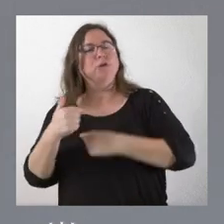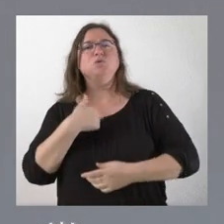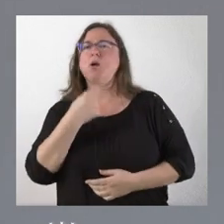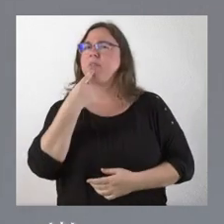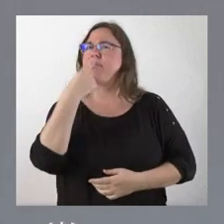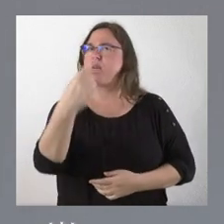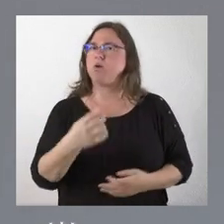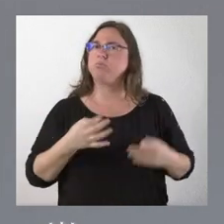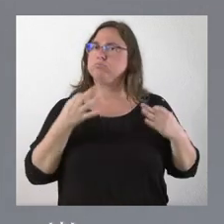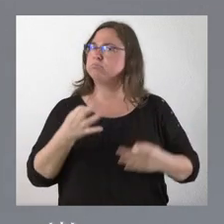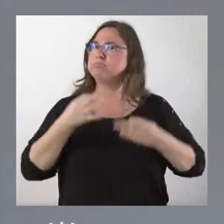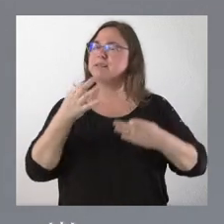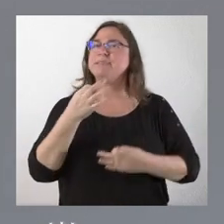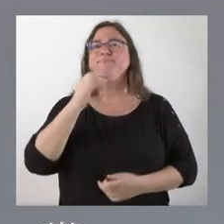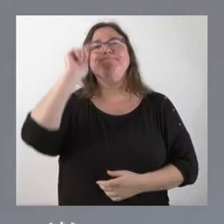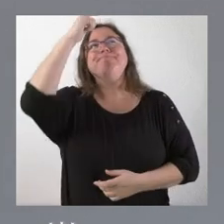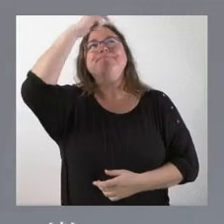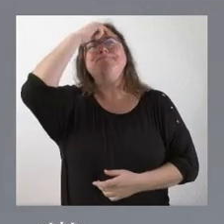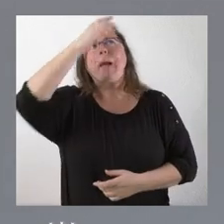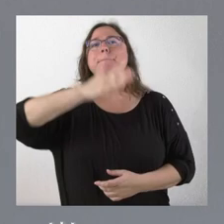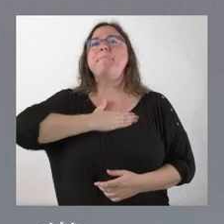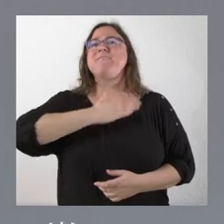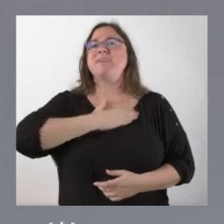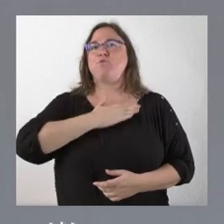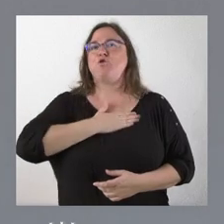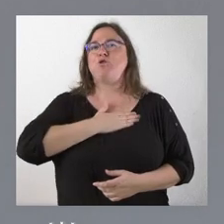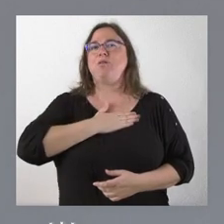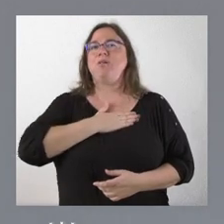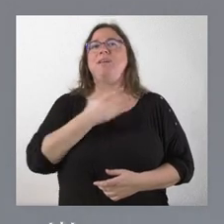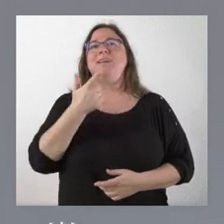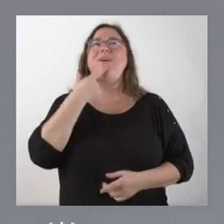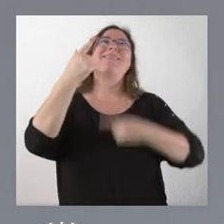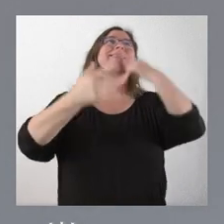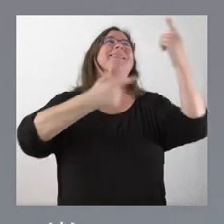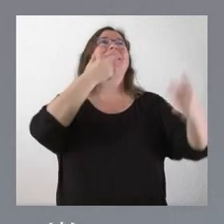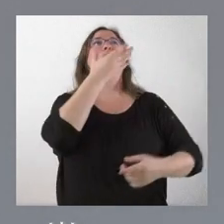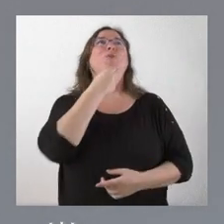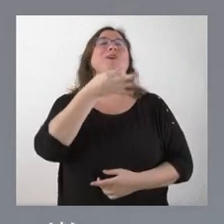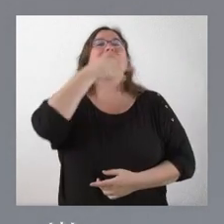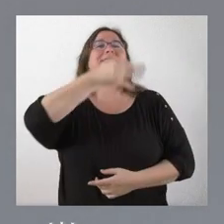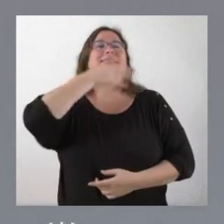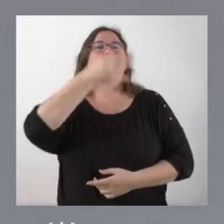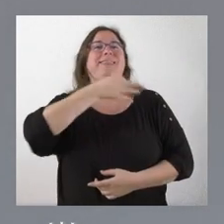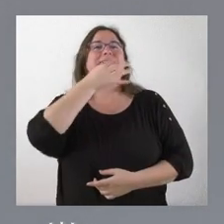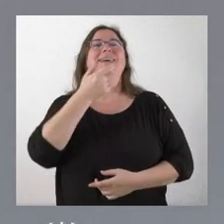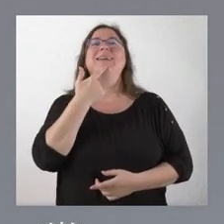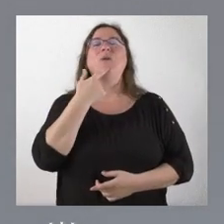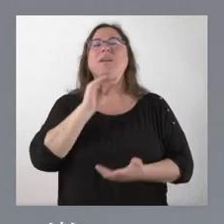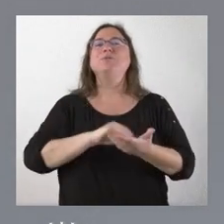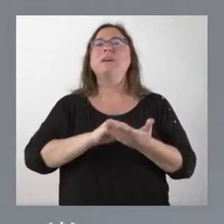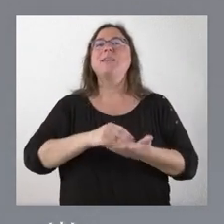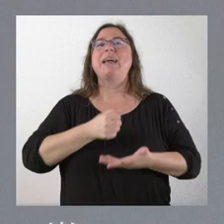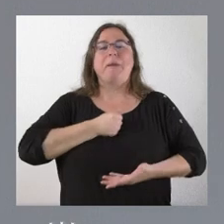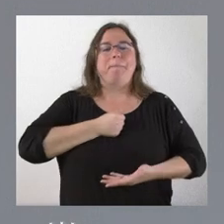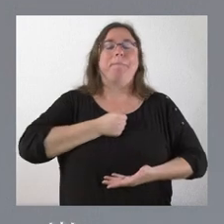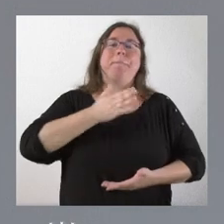que hay una concepción del patrimonio retórica, cuando el patrimonio son las cenizas. Y